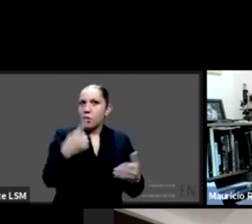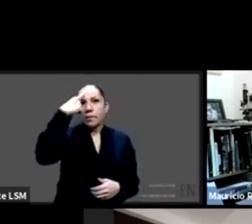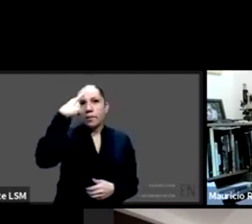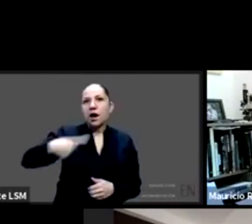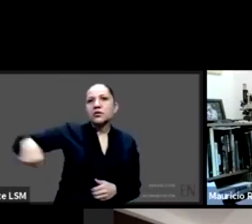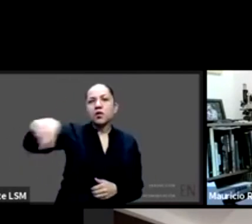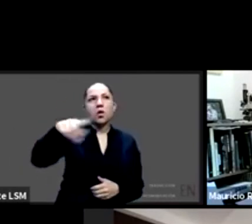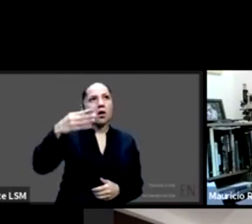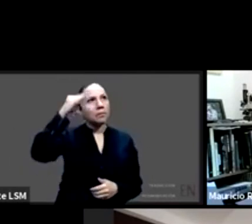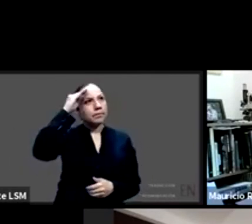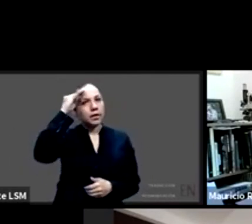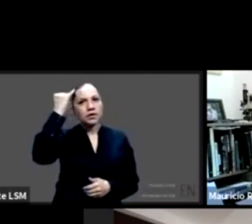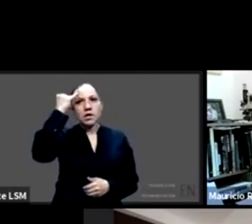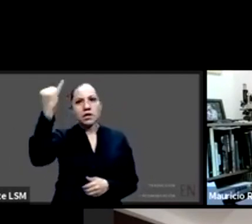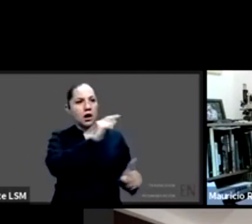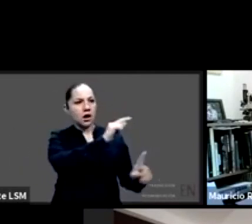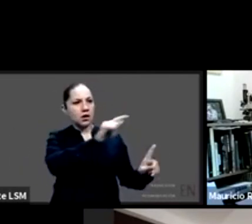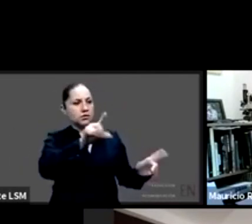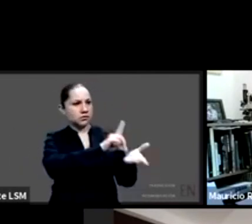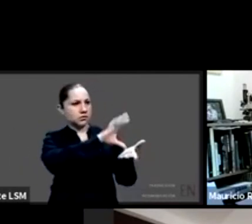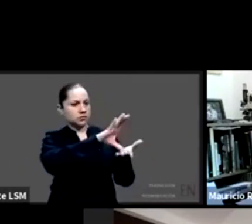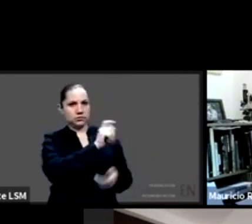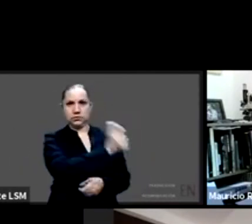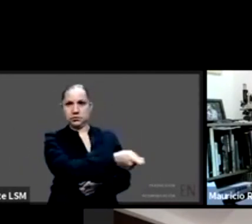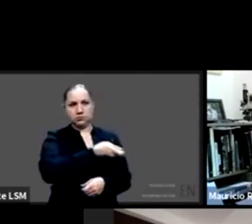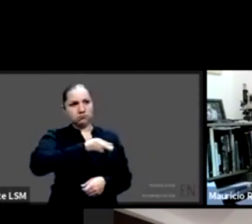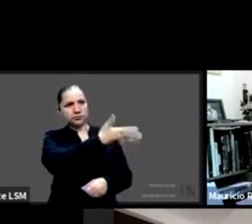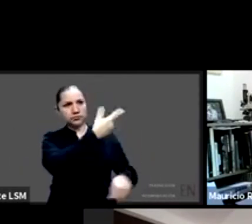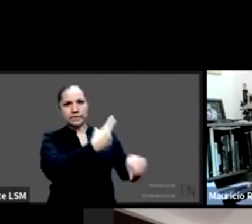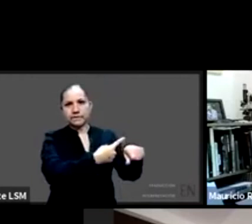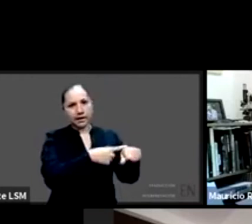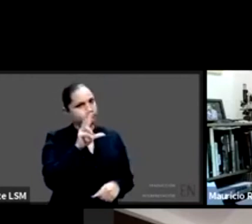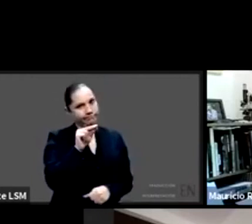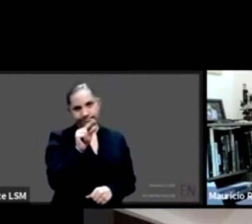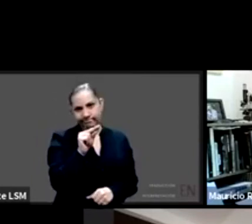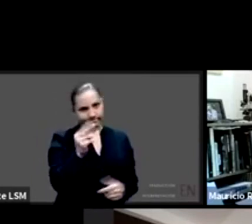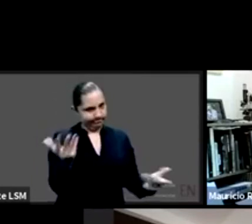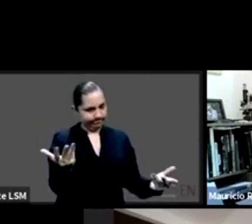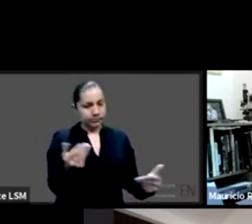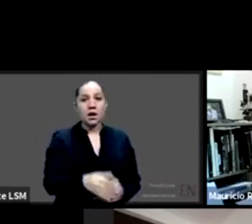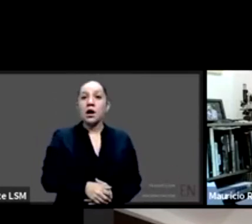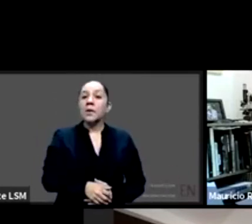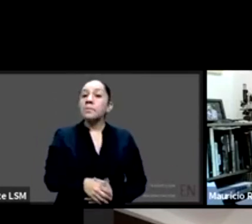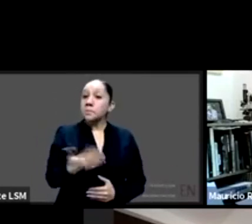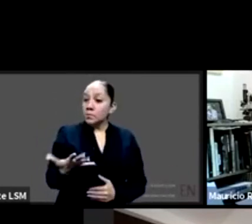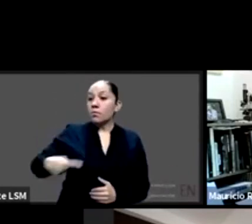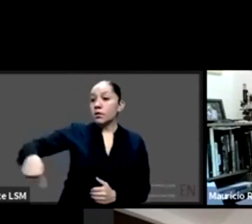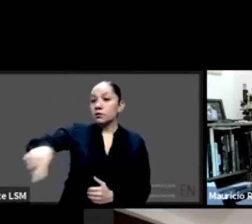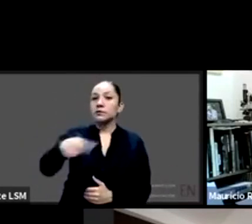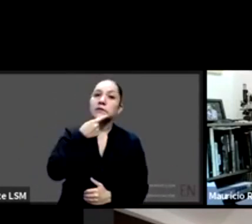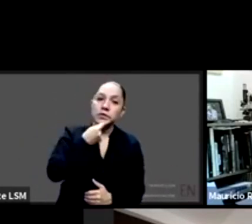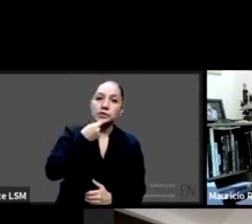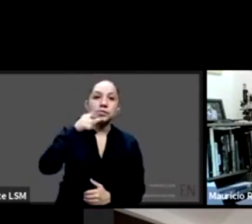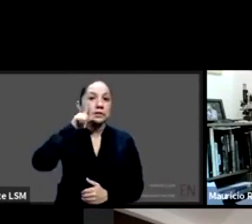y siguiendo con esto niñas niños y adolescentes con discapacidad